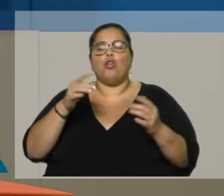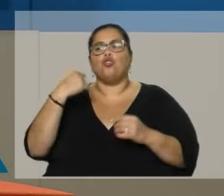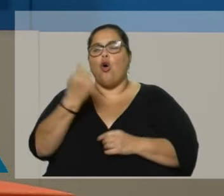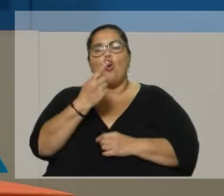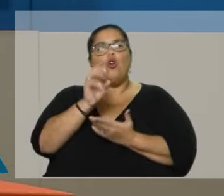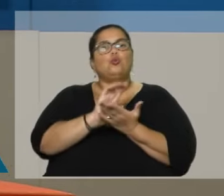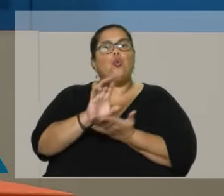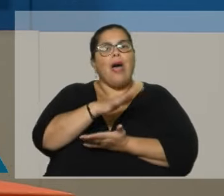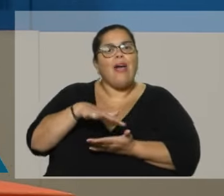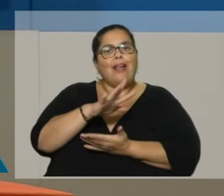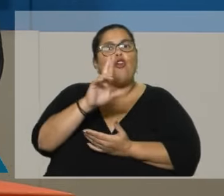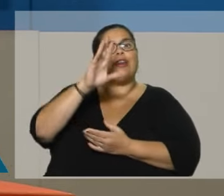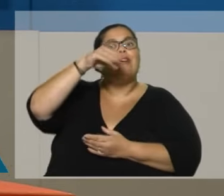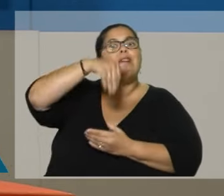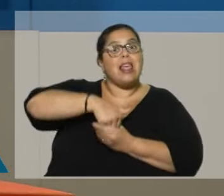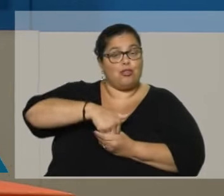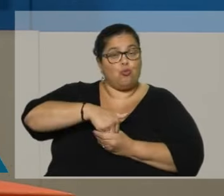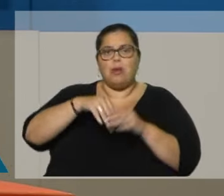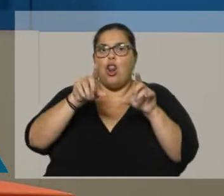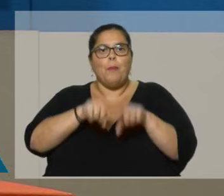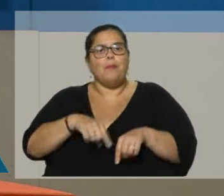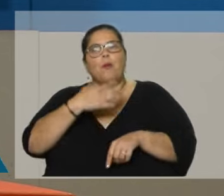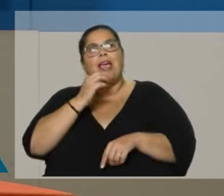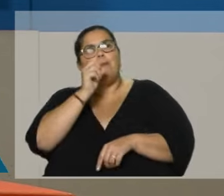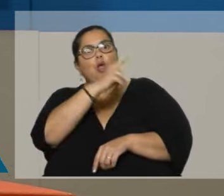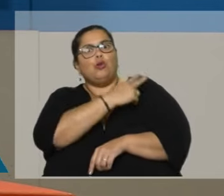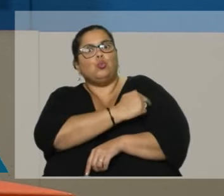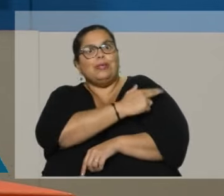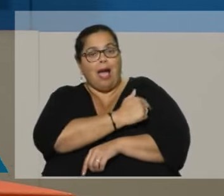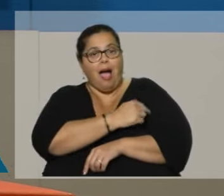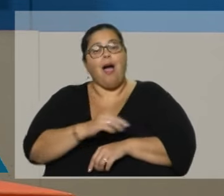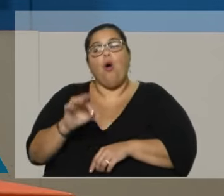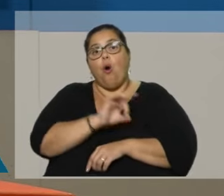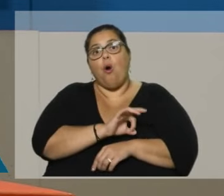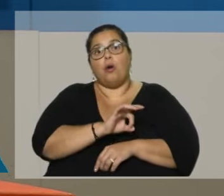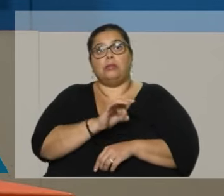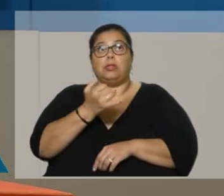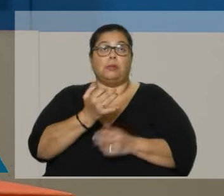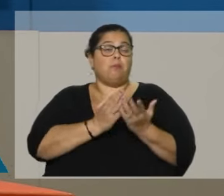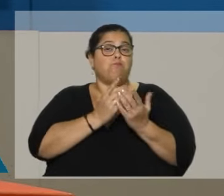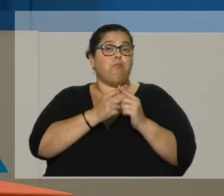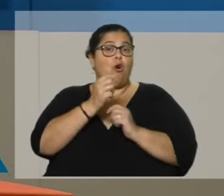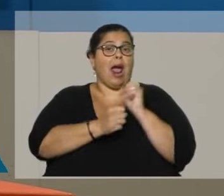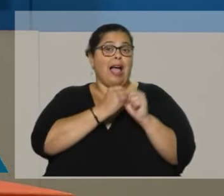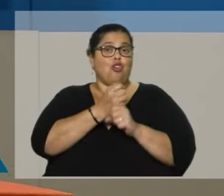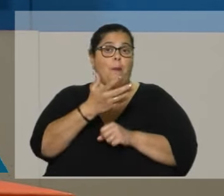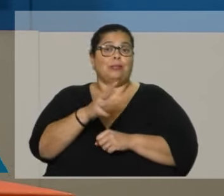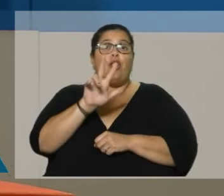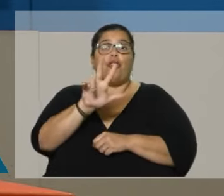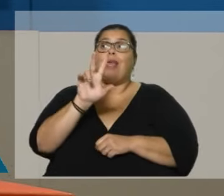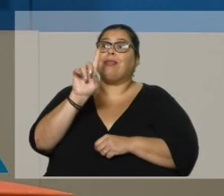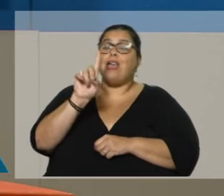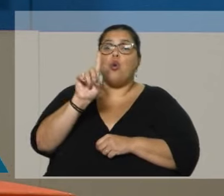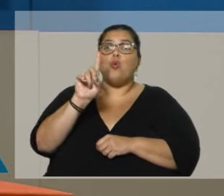en Suiza, por ejemplo, y otros países. En Suiza tienen unos 31 referéndum al año aproximadamente. Aquí en